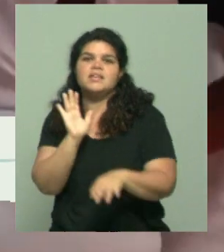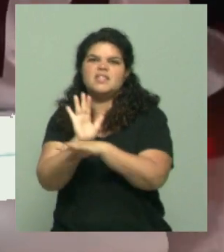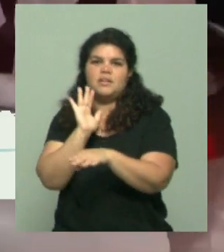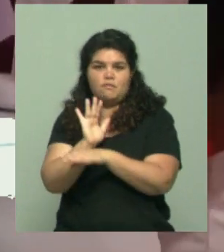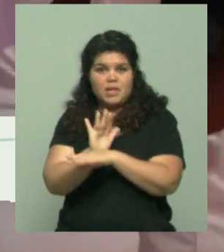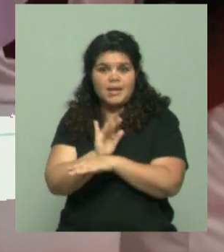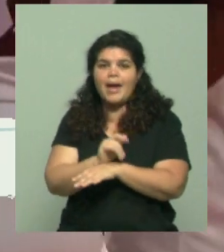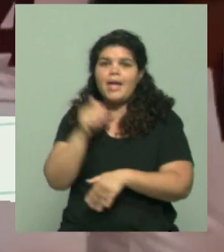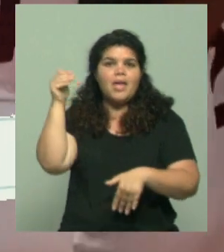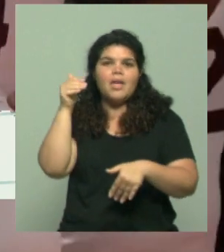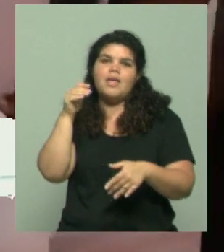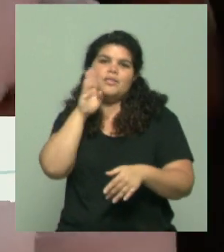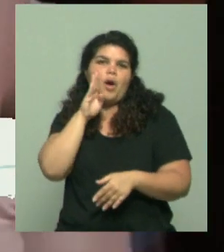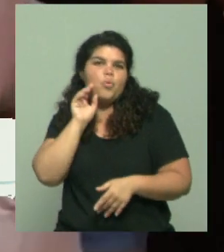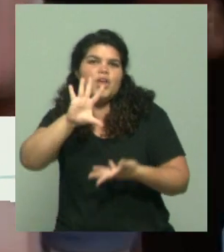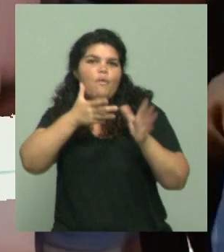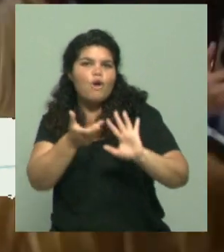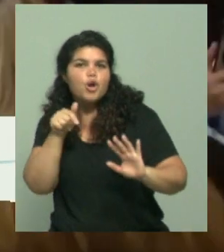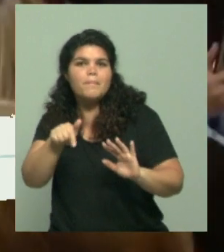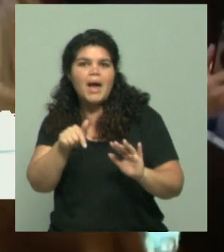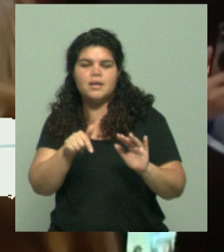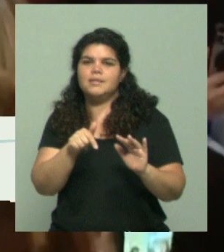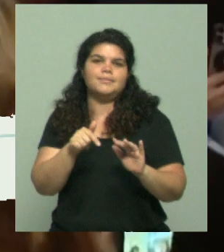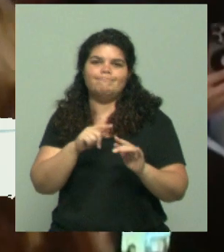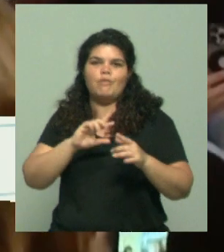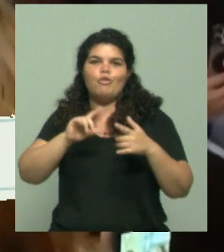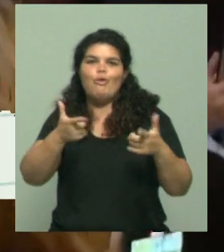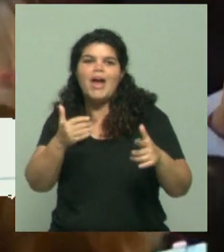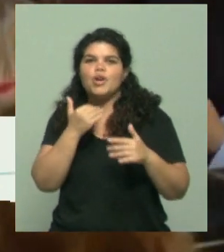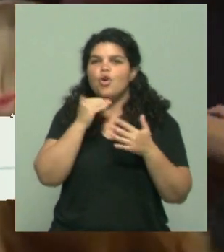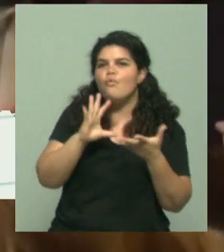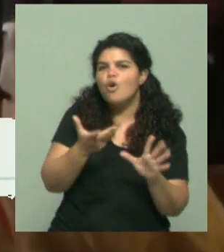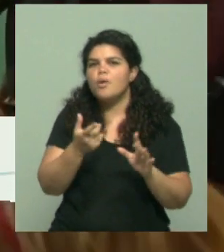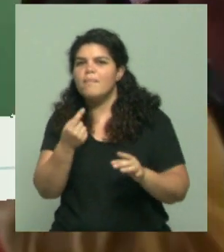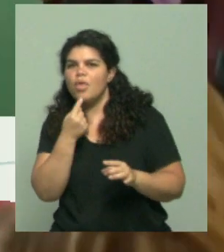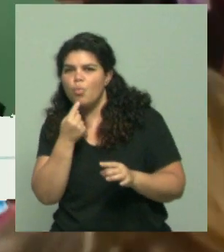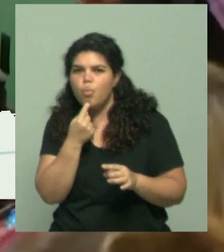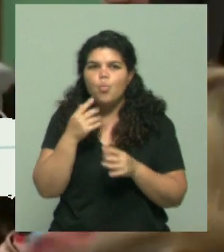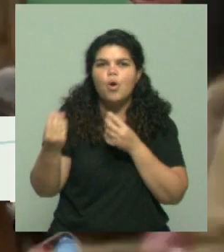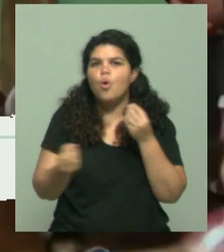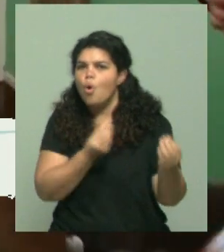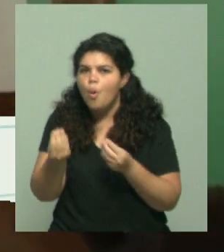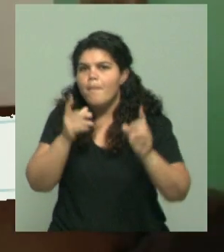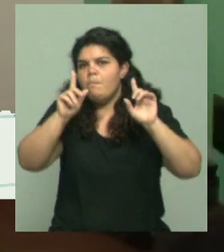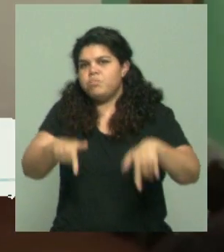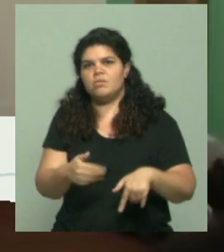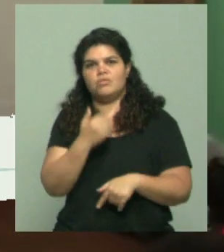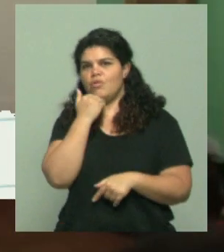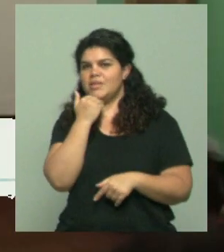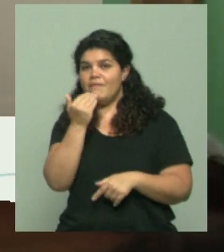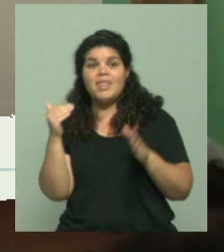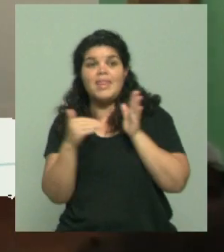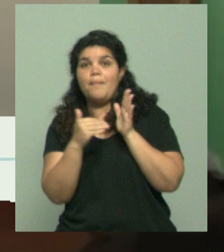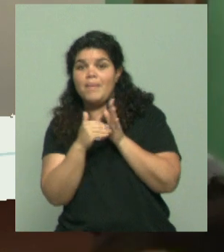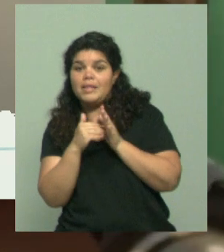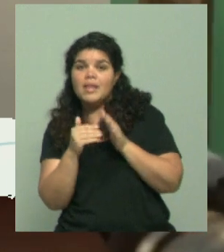es llevar a ganar por mayor voto, pero no generar una mayor cantidad de delegados. Claro. Hay que ver si justamente esta estrategia les